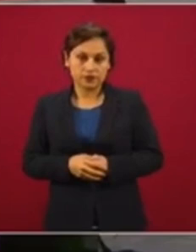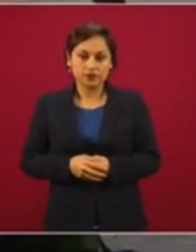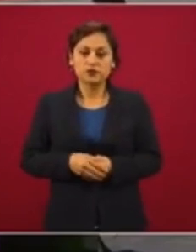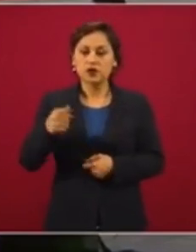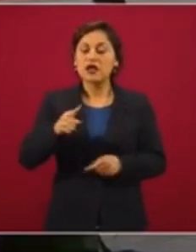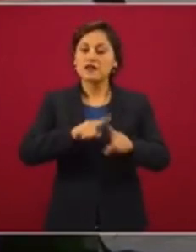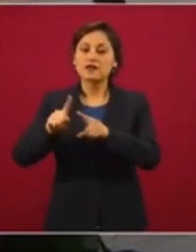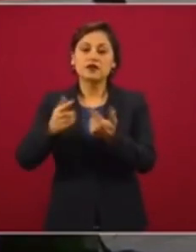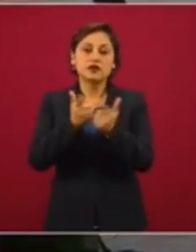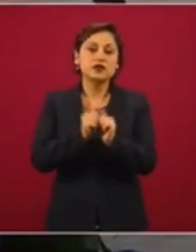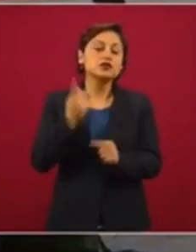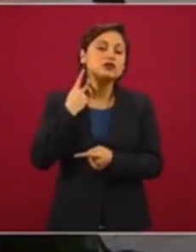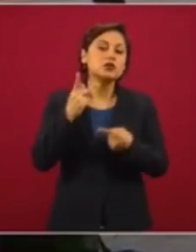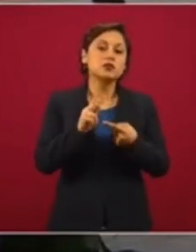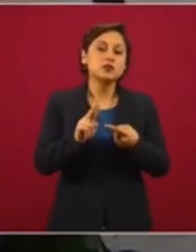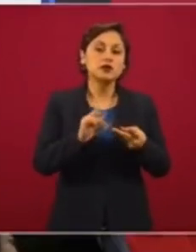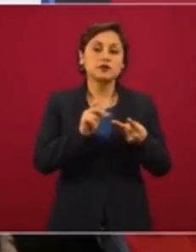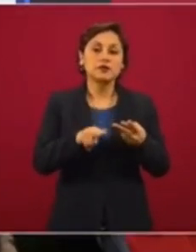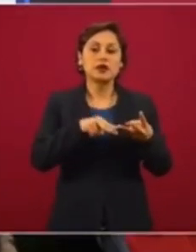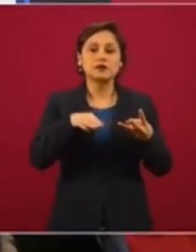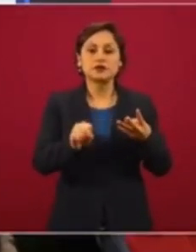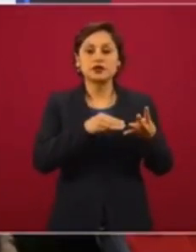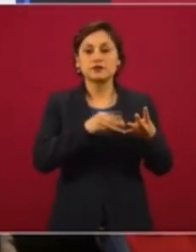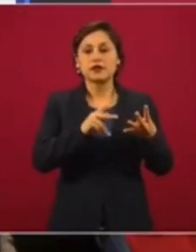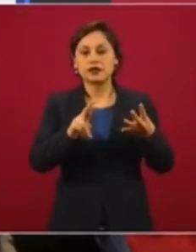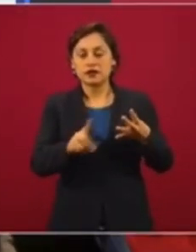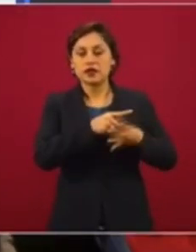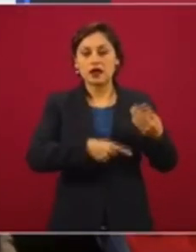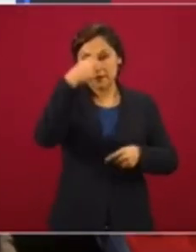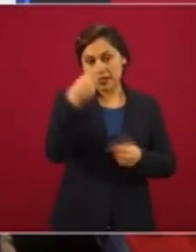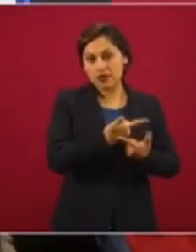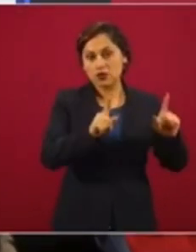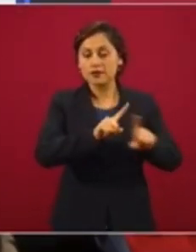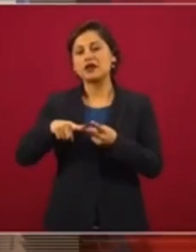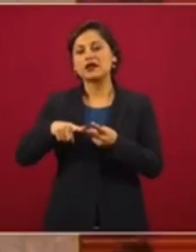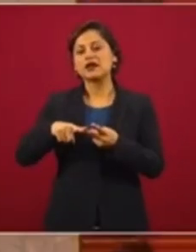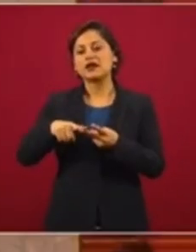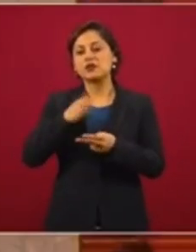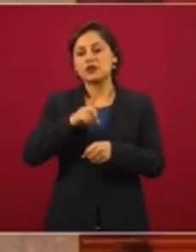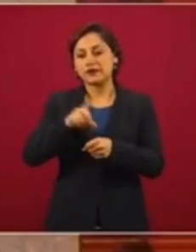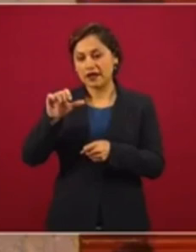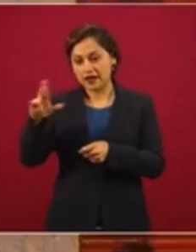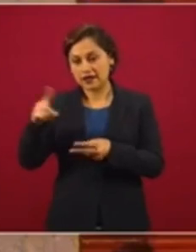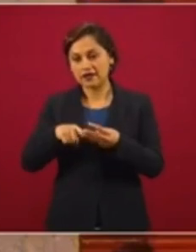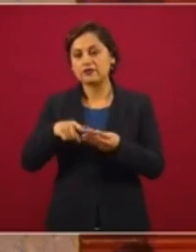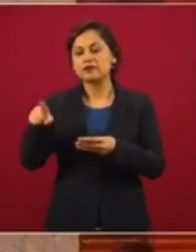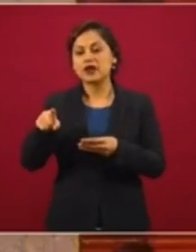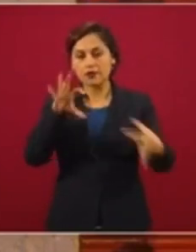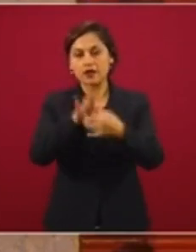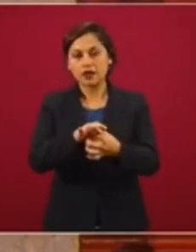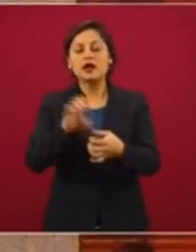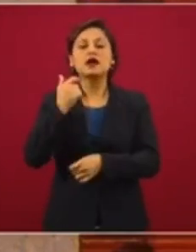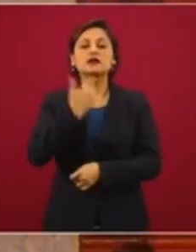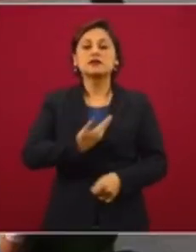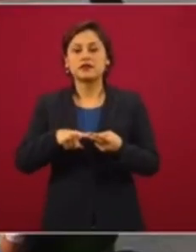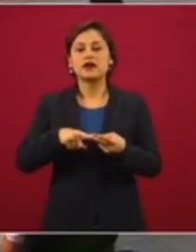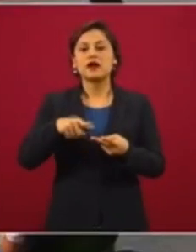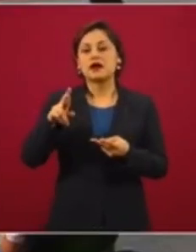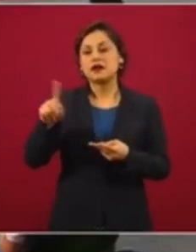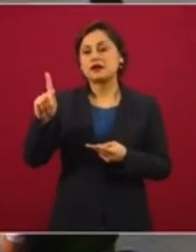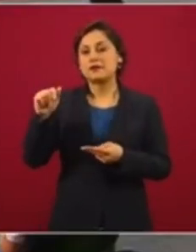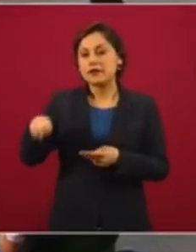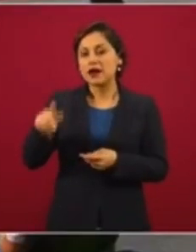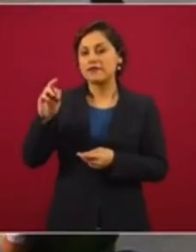dirigencias nacionales del PRI, PAN, MSI, PRD y México Libre, medios, comunicadores y encuestadores, redes sociales, cuentas asociadas a México Libre, la R, PAN,